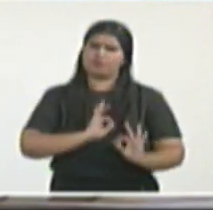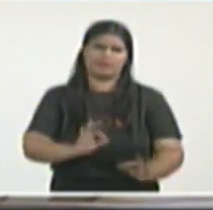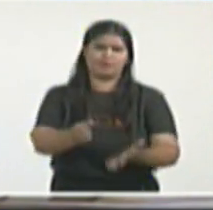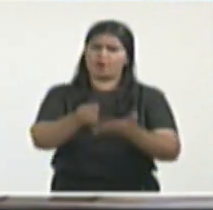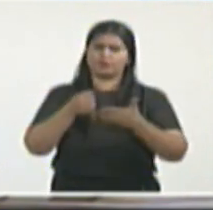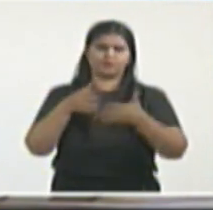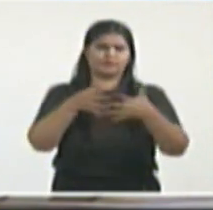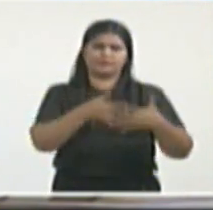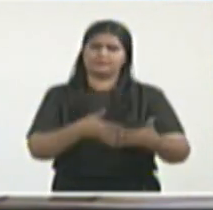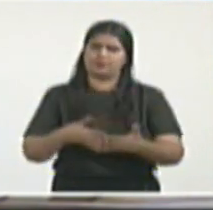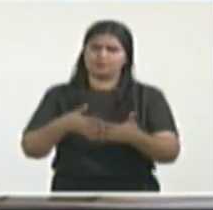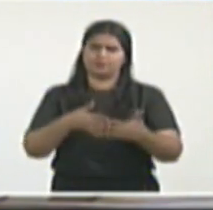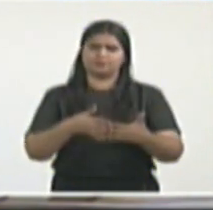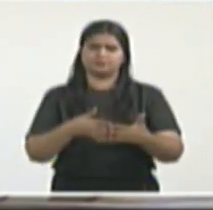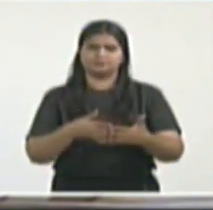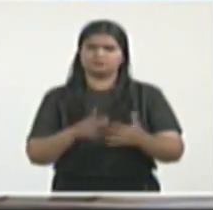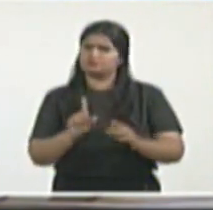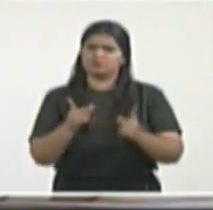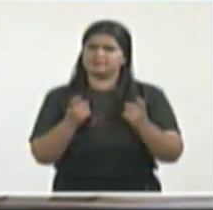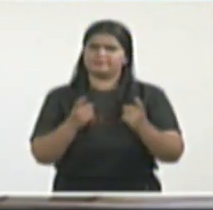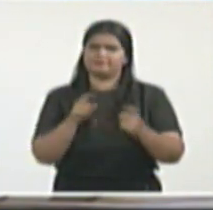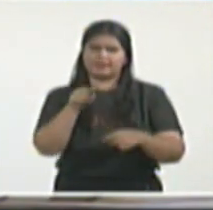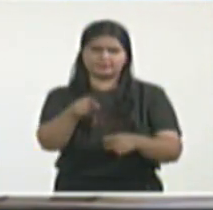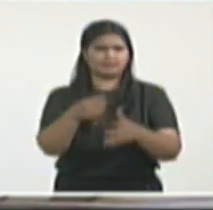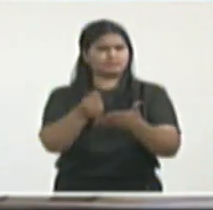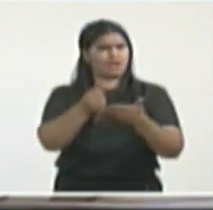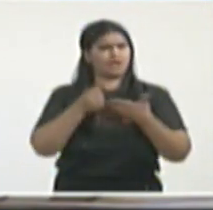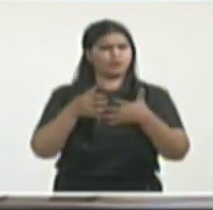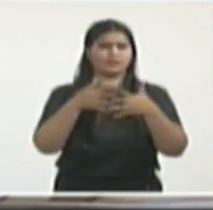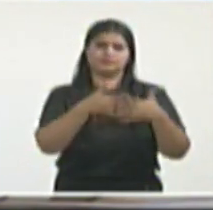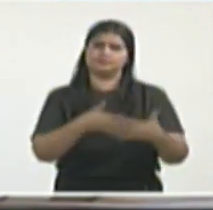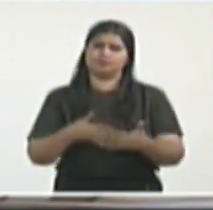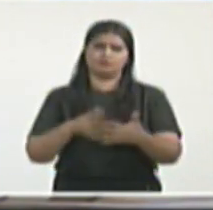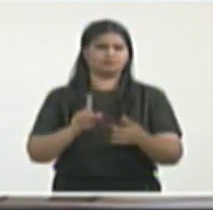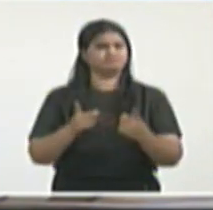Twitter sobre lo cual disponemos de toda la evidencia.